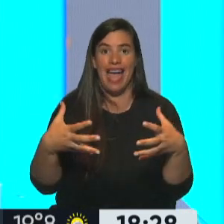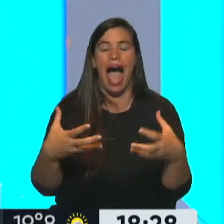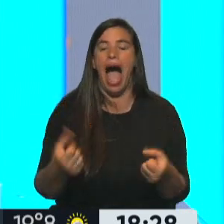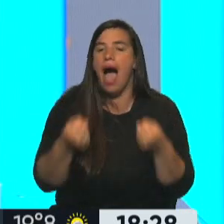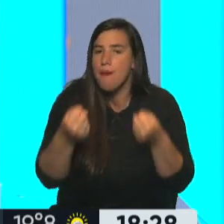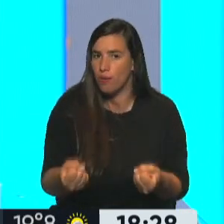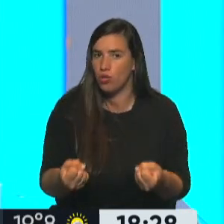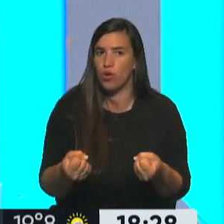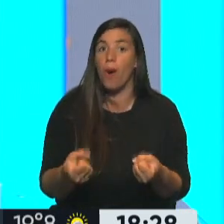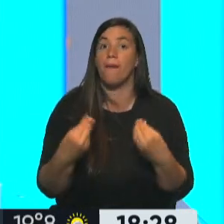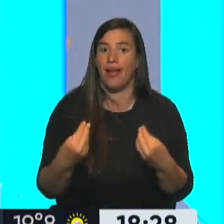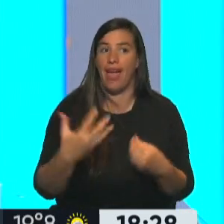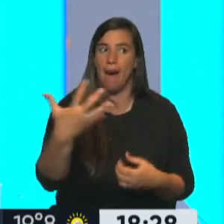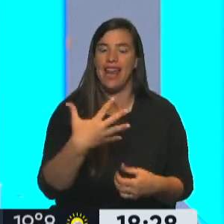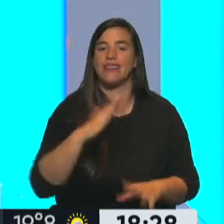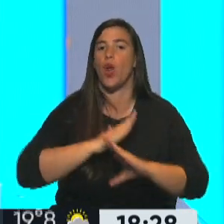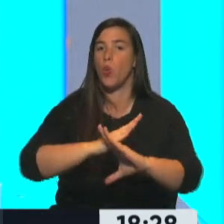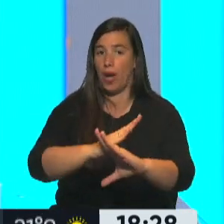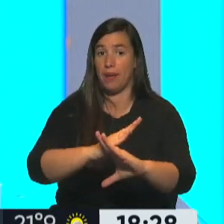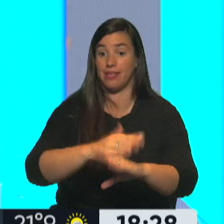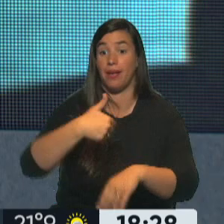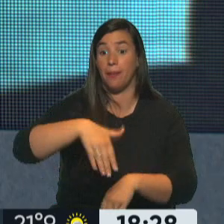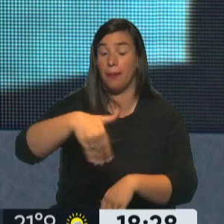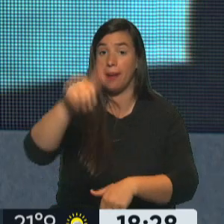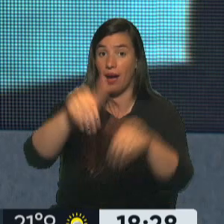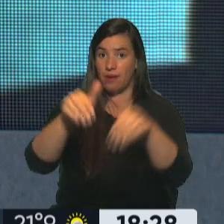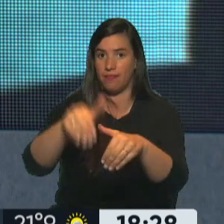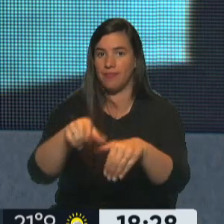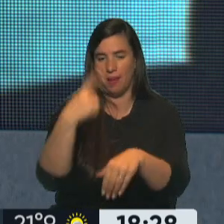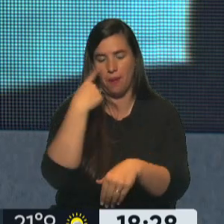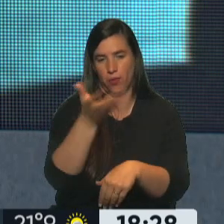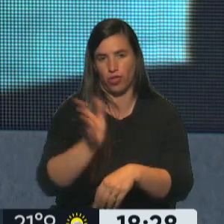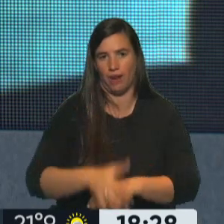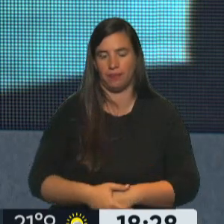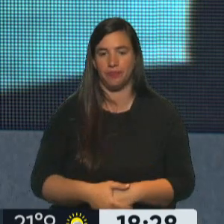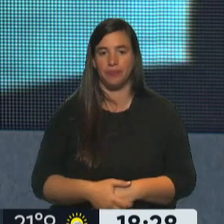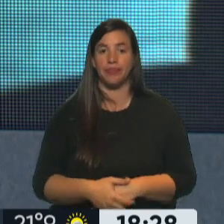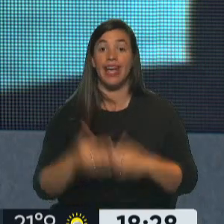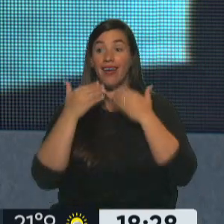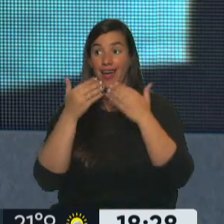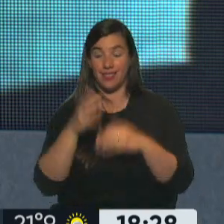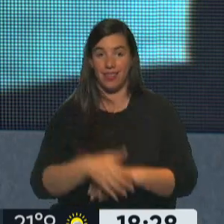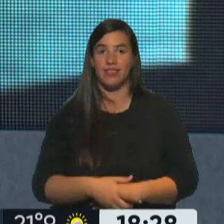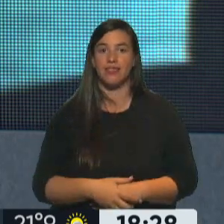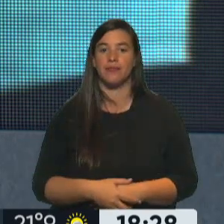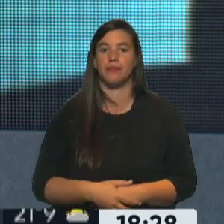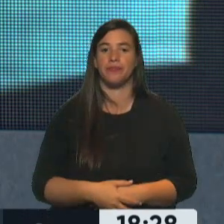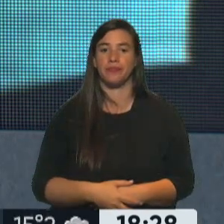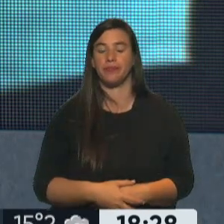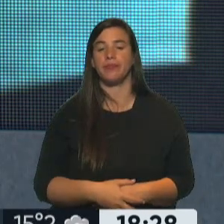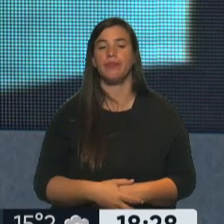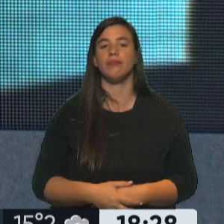pase nunca más y el 19 de noviembre se va a refrendar en las urnas. Bien, gracias, Rombola. A propósito, en esto de estar